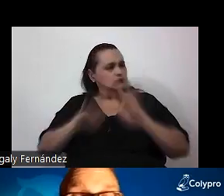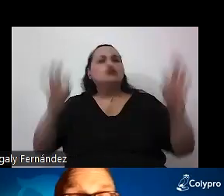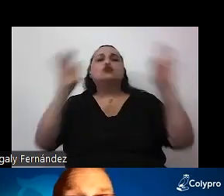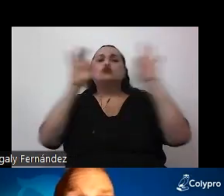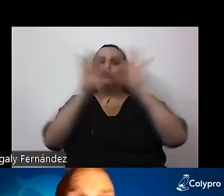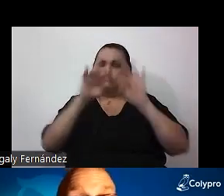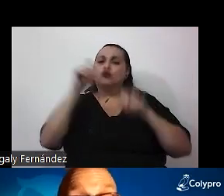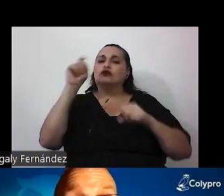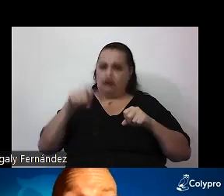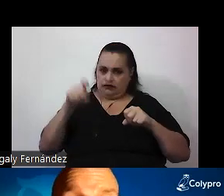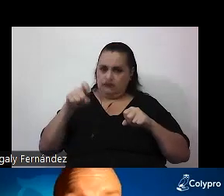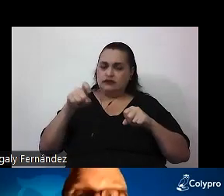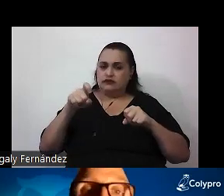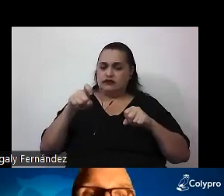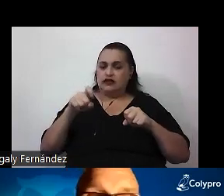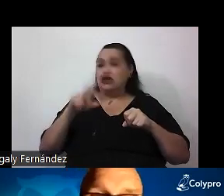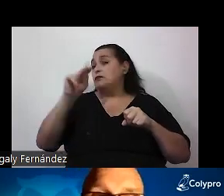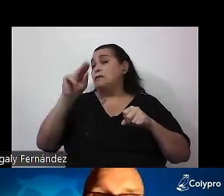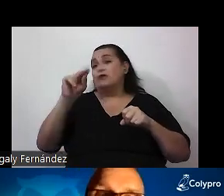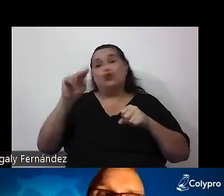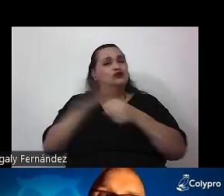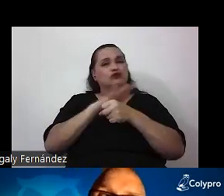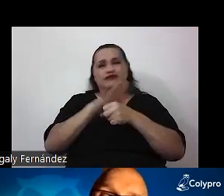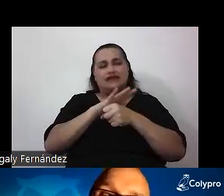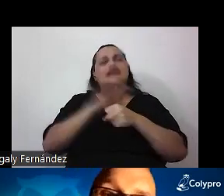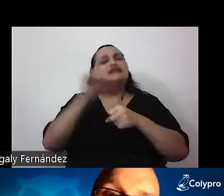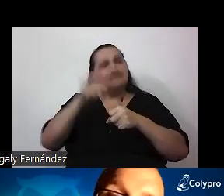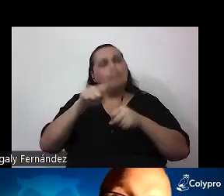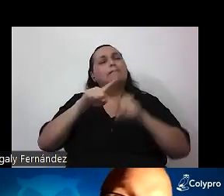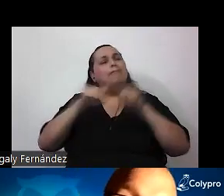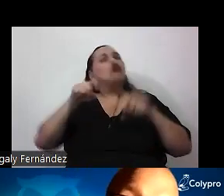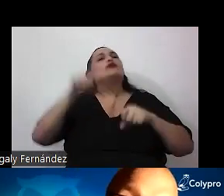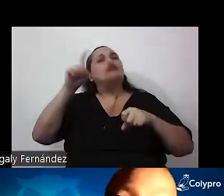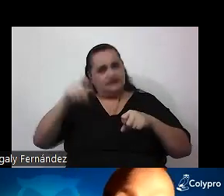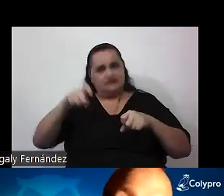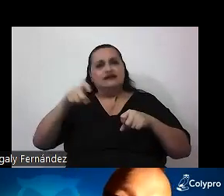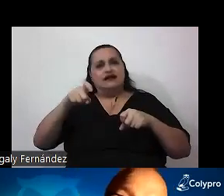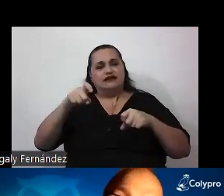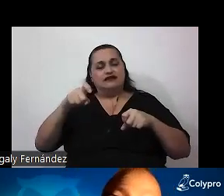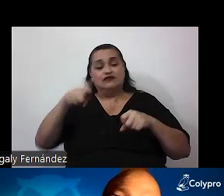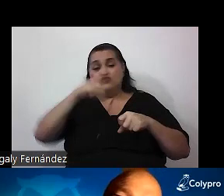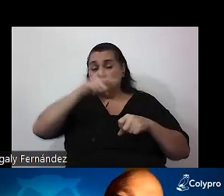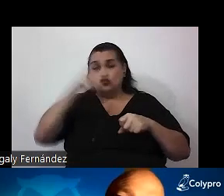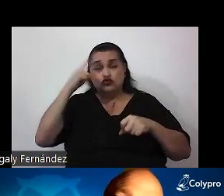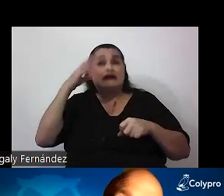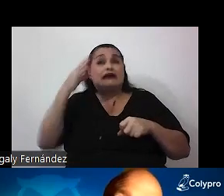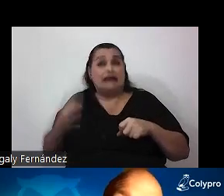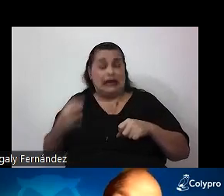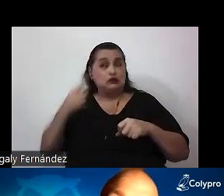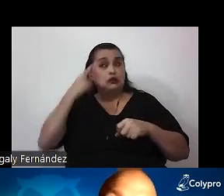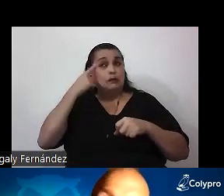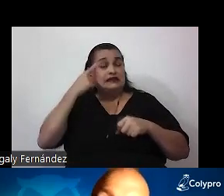Es necesaria, pero no es suficiente. Pero es necesaria. Porque si suponemos que pensar críticamente implica